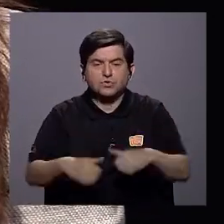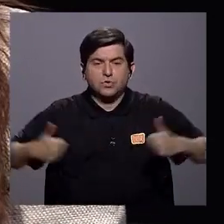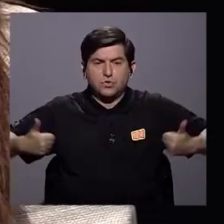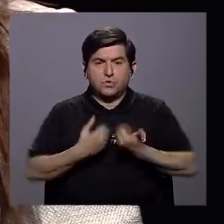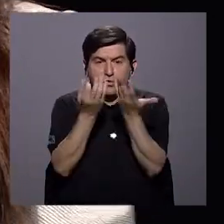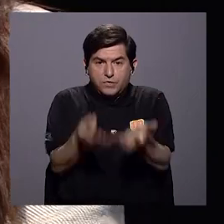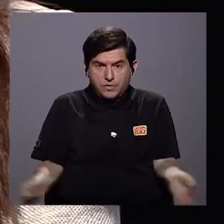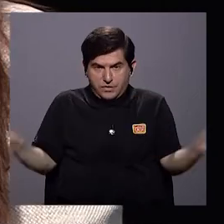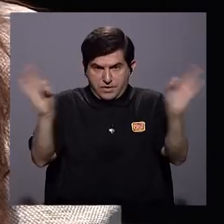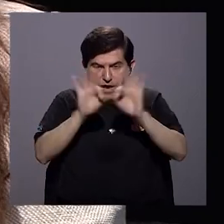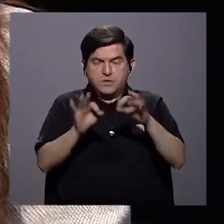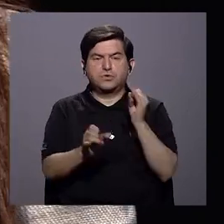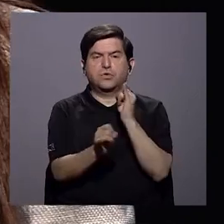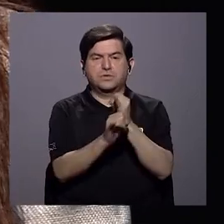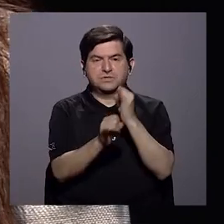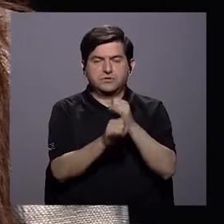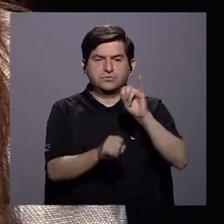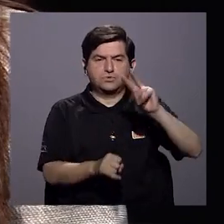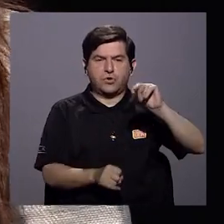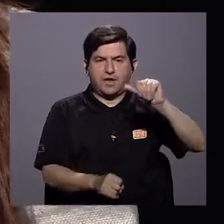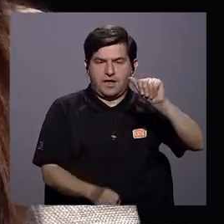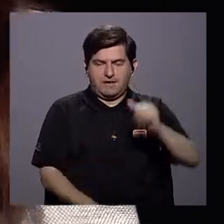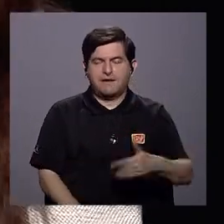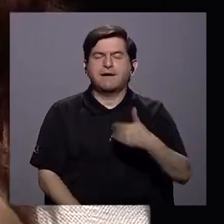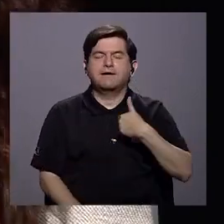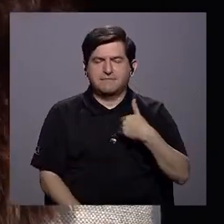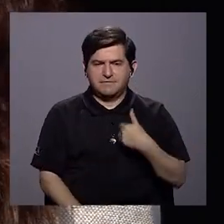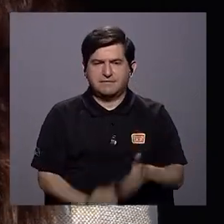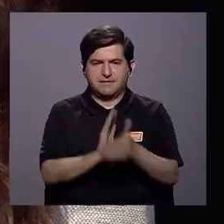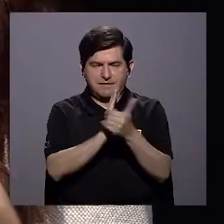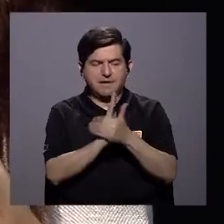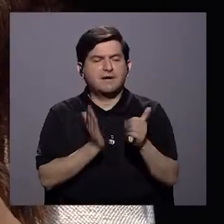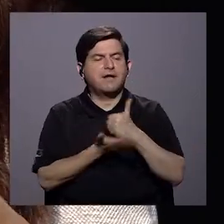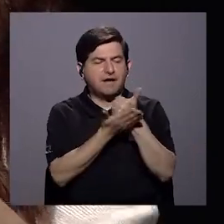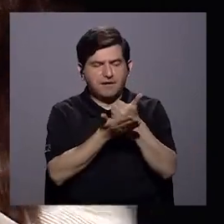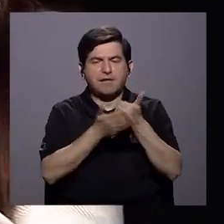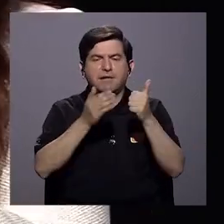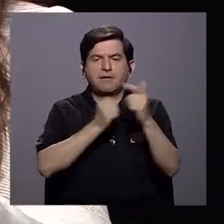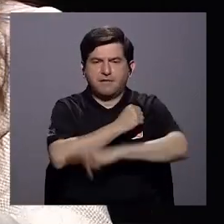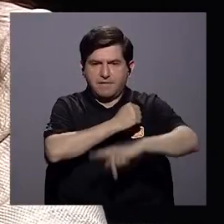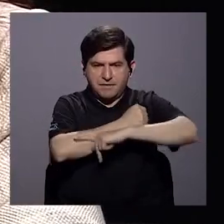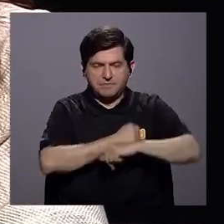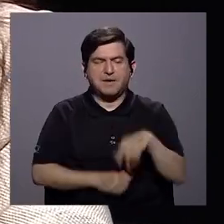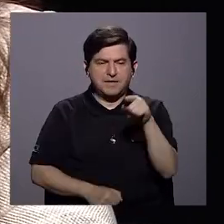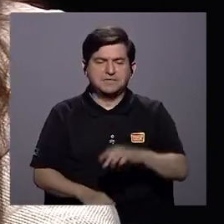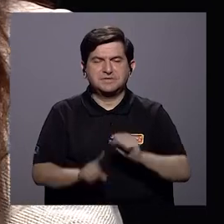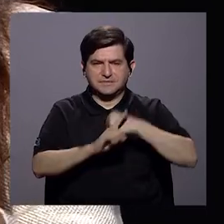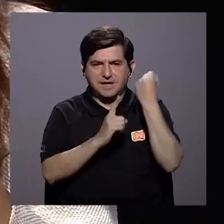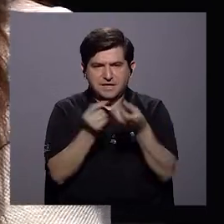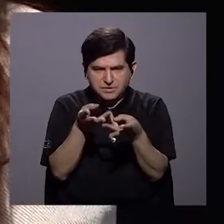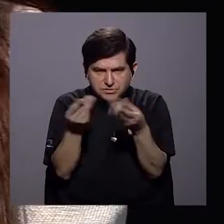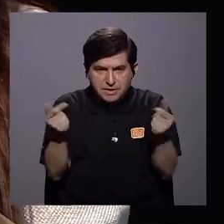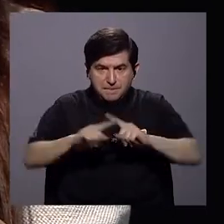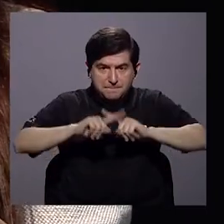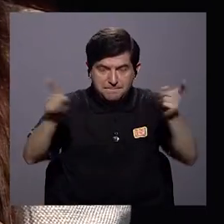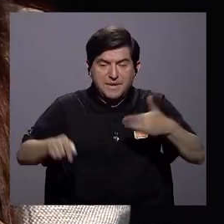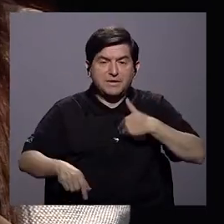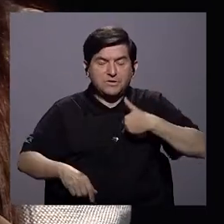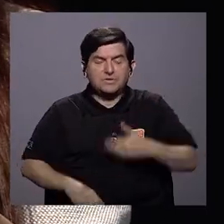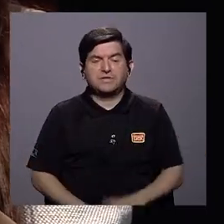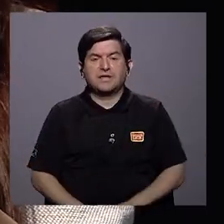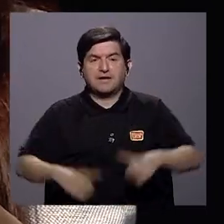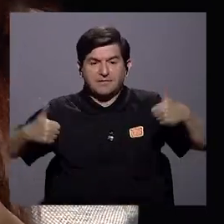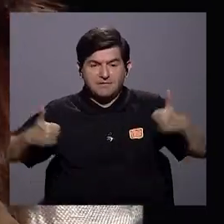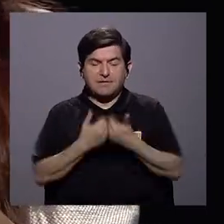importante. Por ejemplo, una institución como Lina tiene la capacidad de ayudar al país a cerrar esas brechas, pero todavía tiene